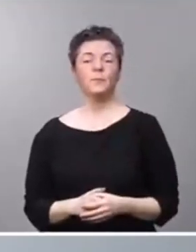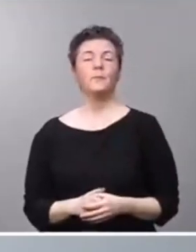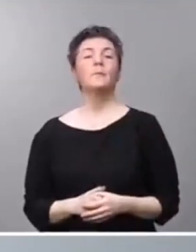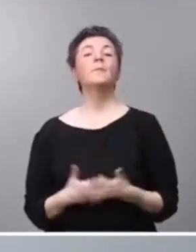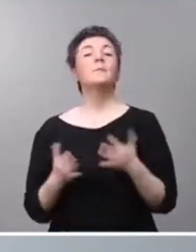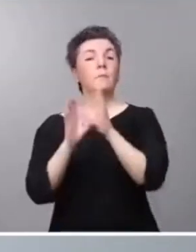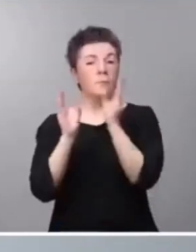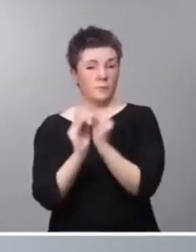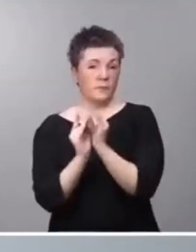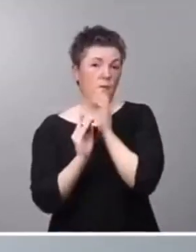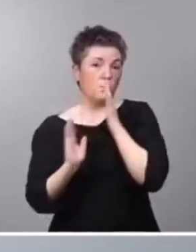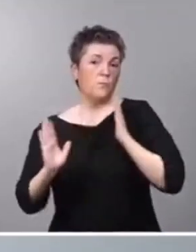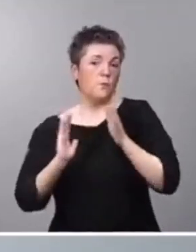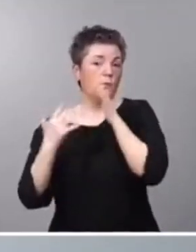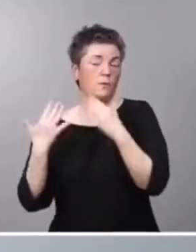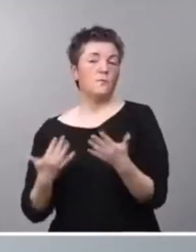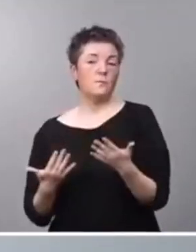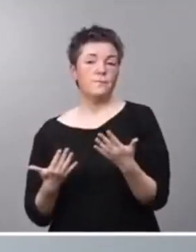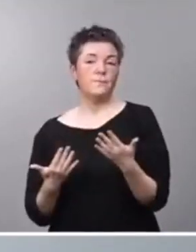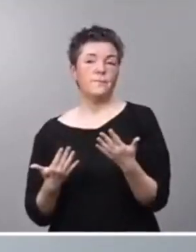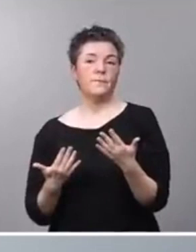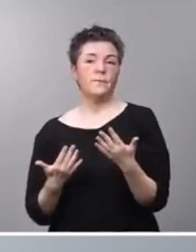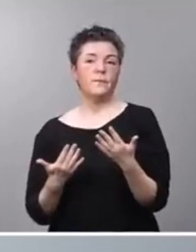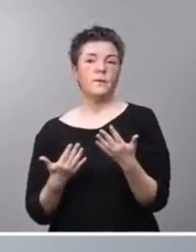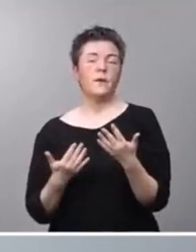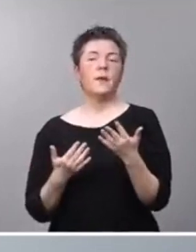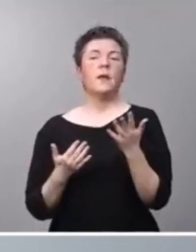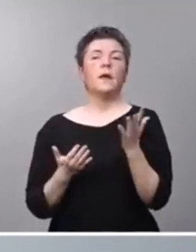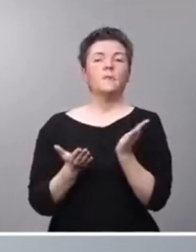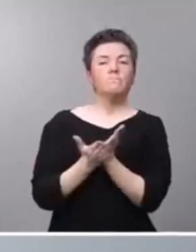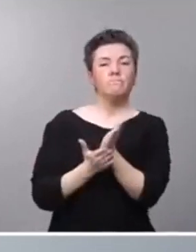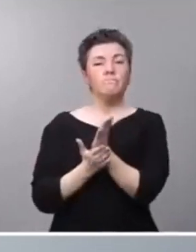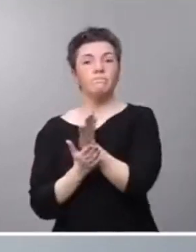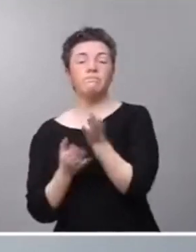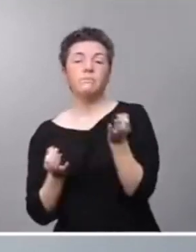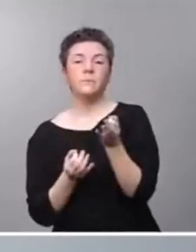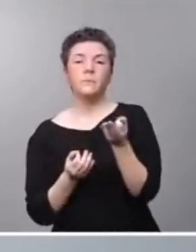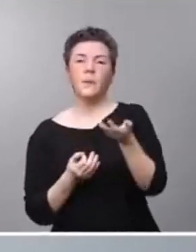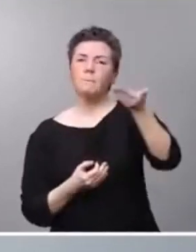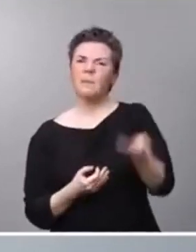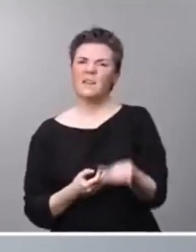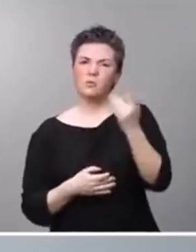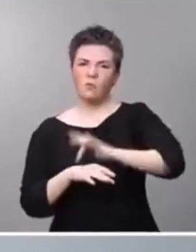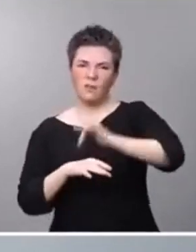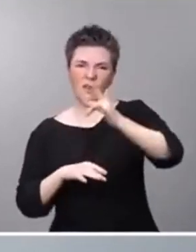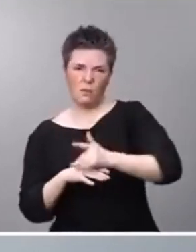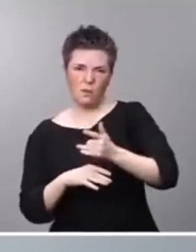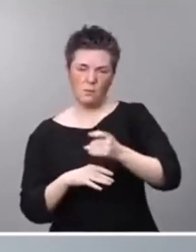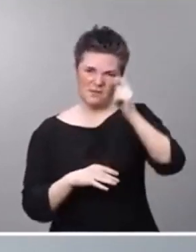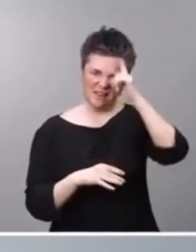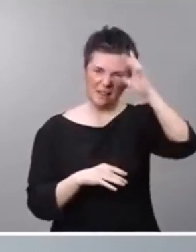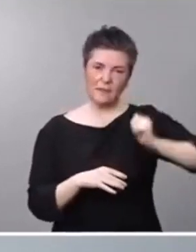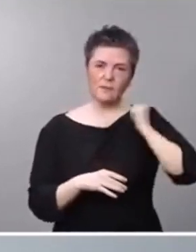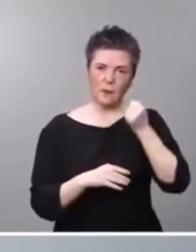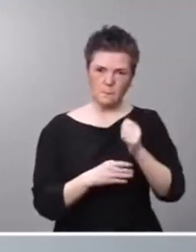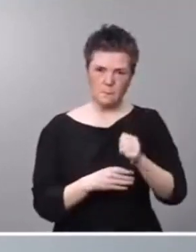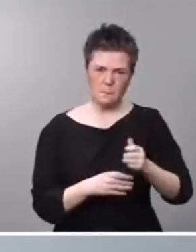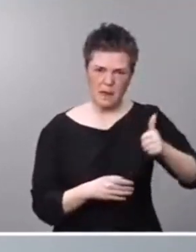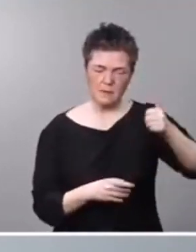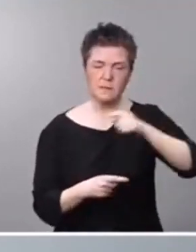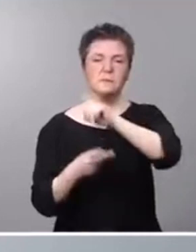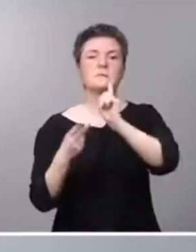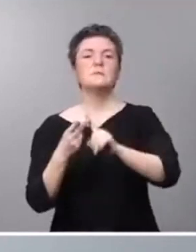momento en el que se conjugan, por una parte, el peso de la digitalización y la inteligencia artificial, en segundo lugar, la